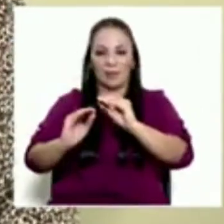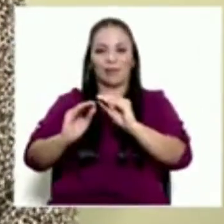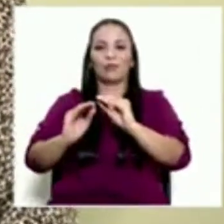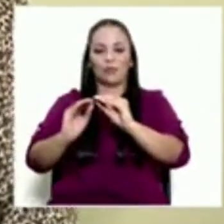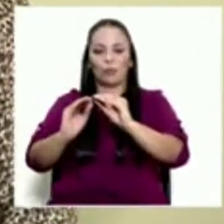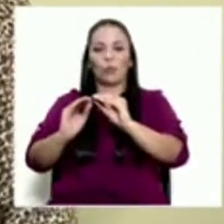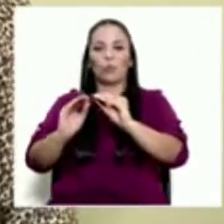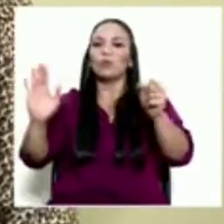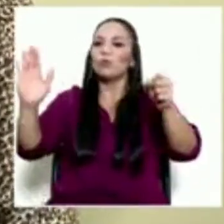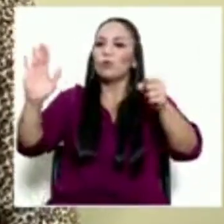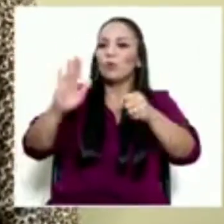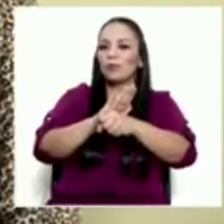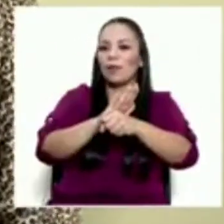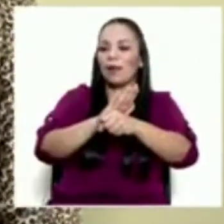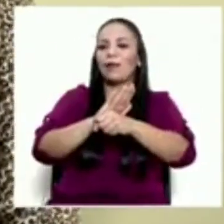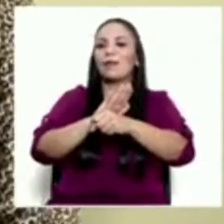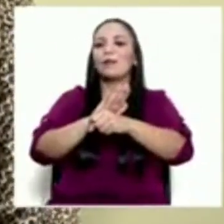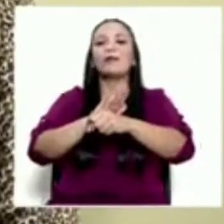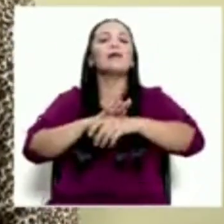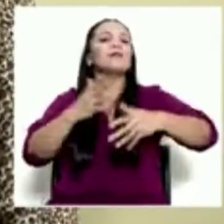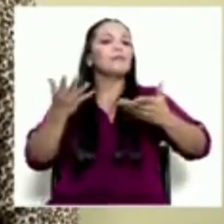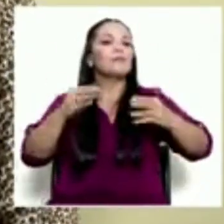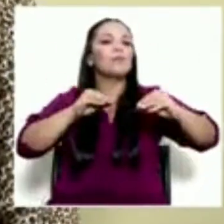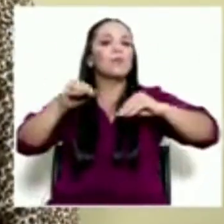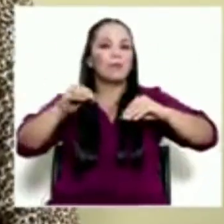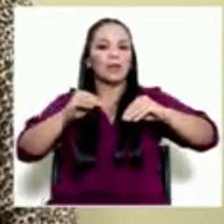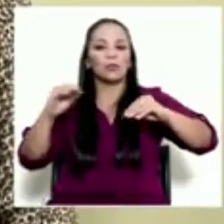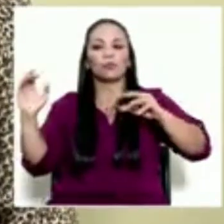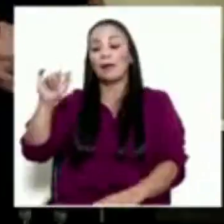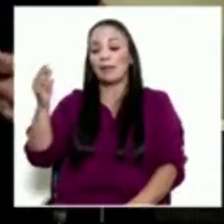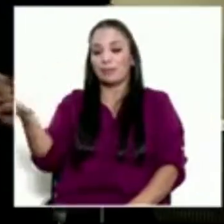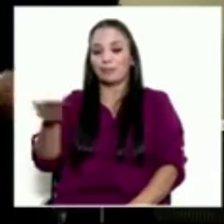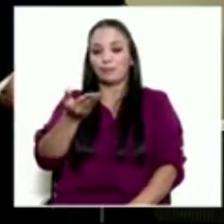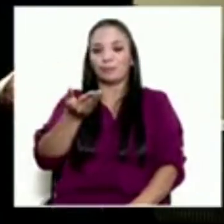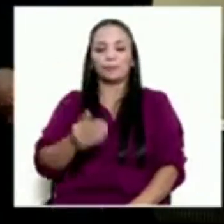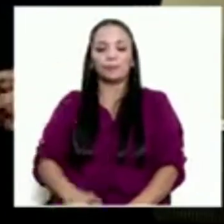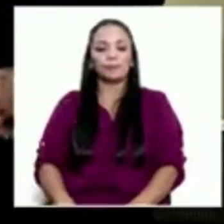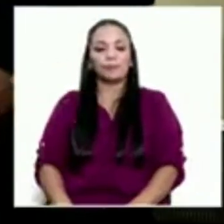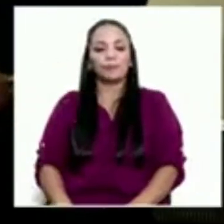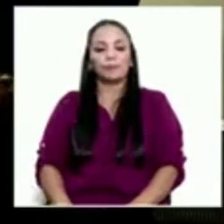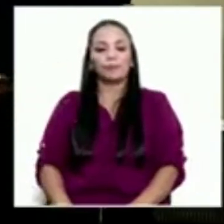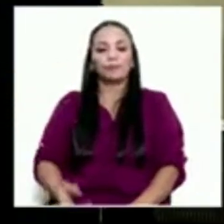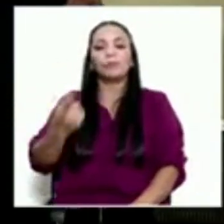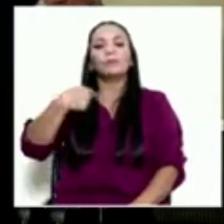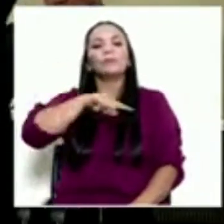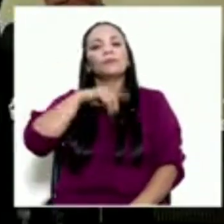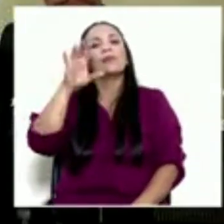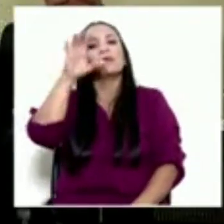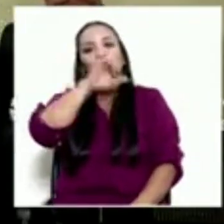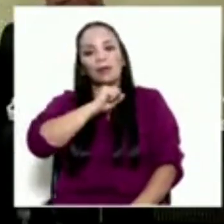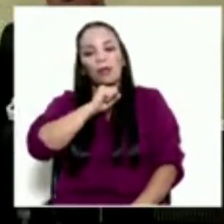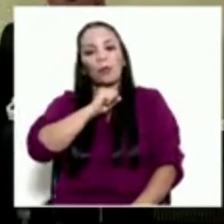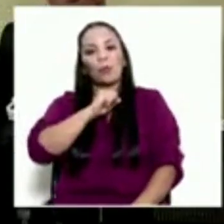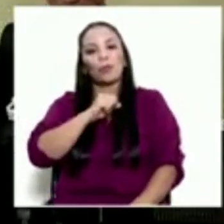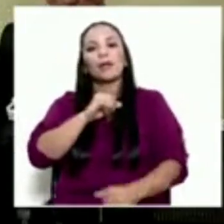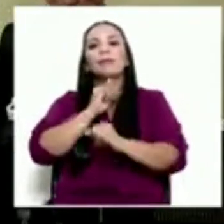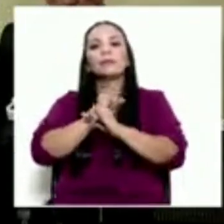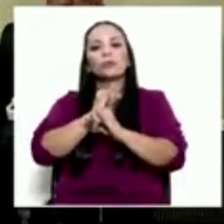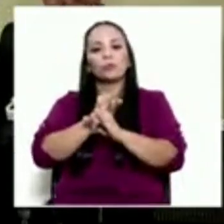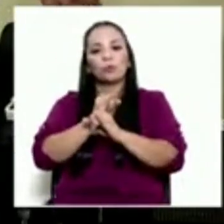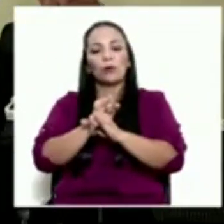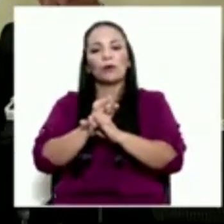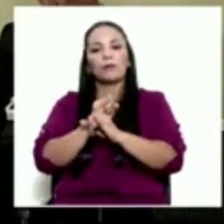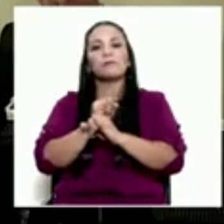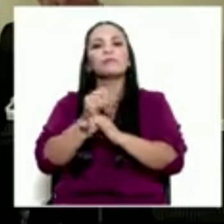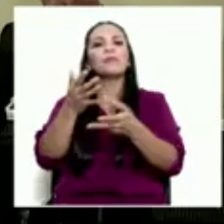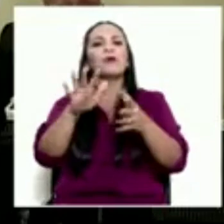de movimientos migratorios del país. Hemos detectado que en la institución habían